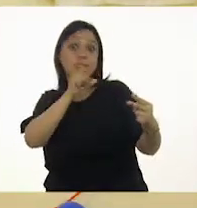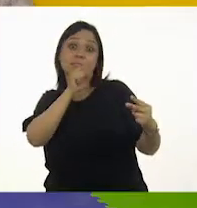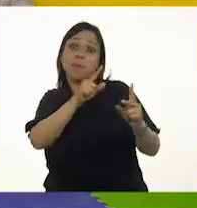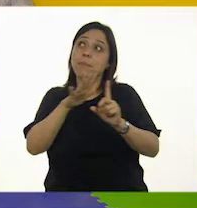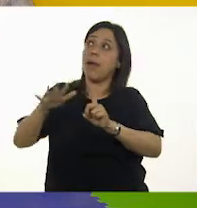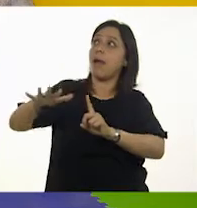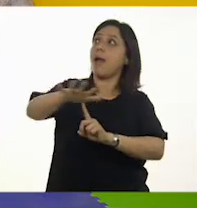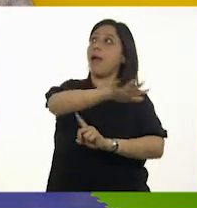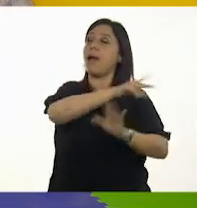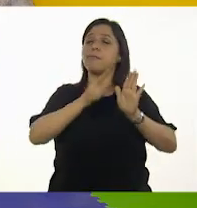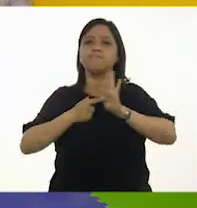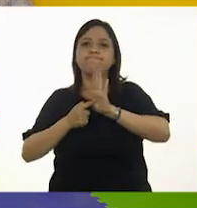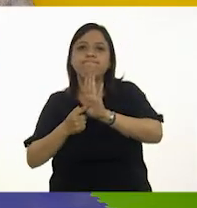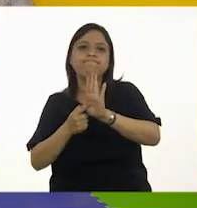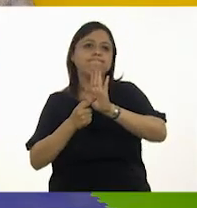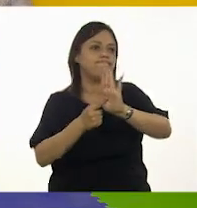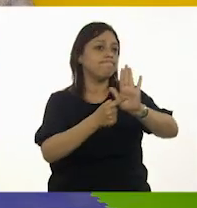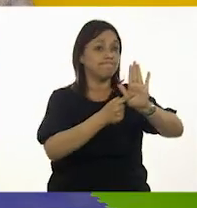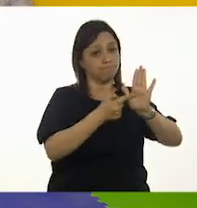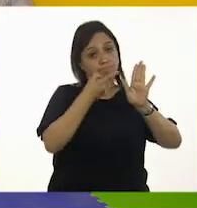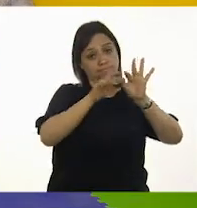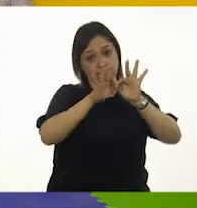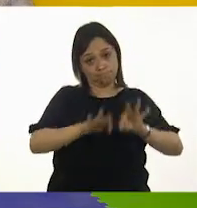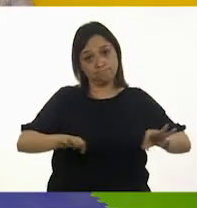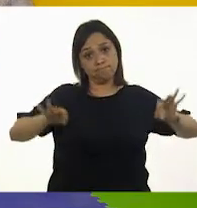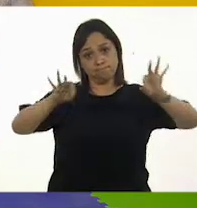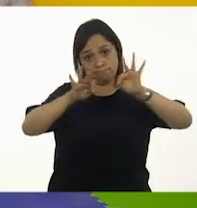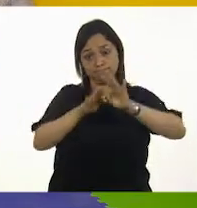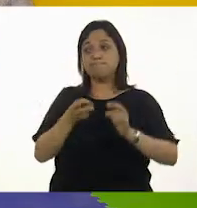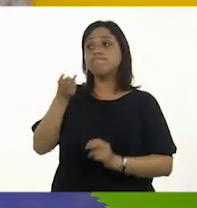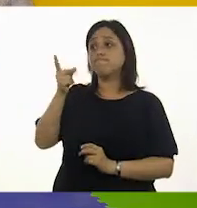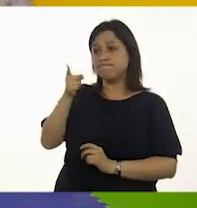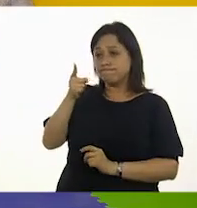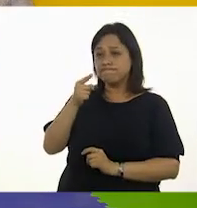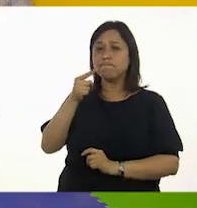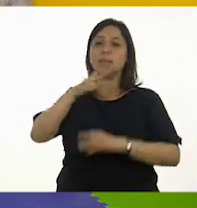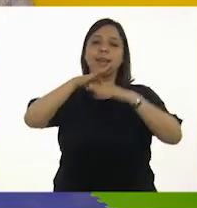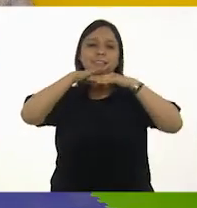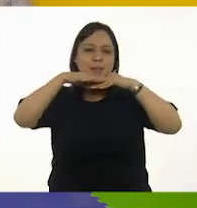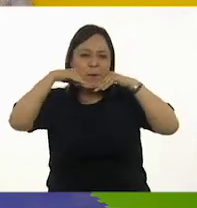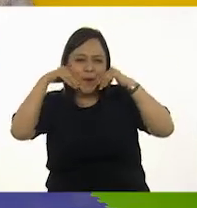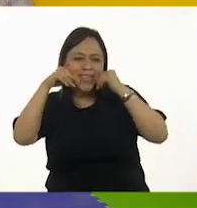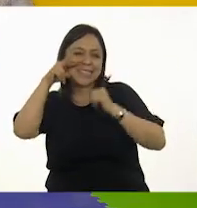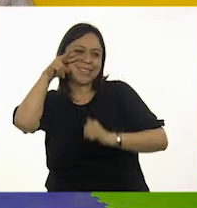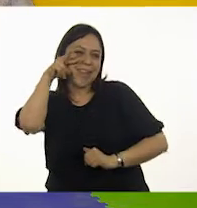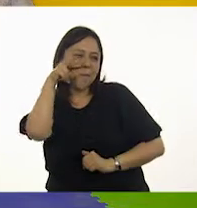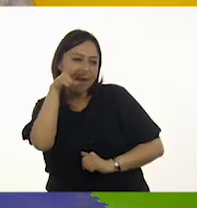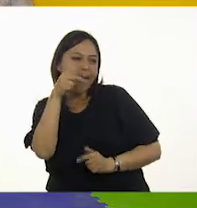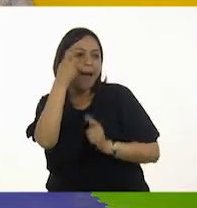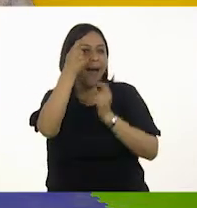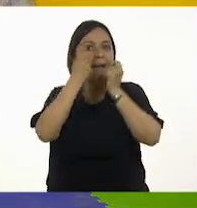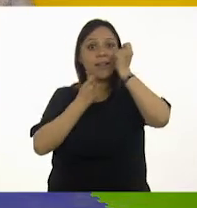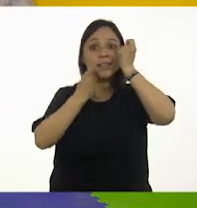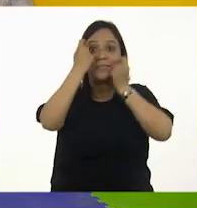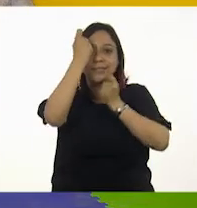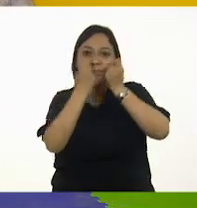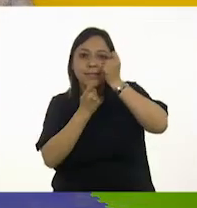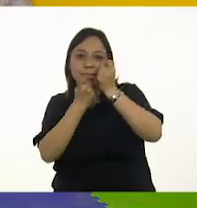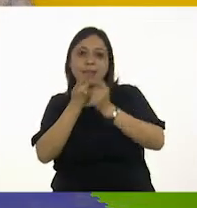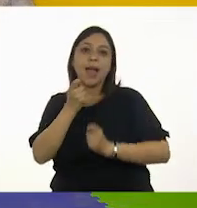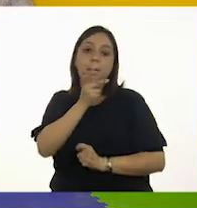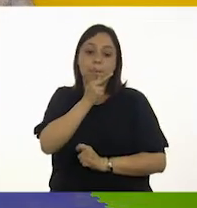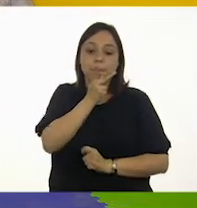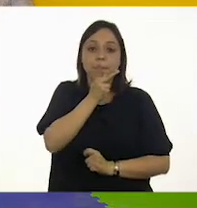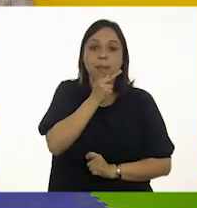el mundo. Así es, Adriana. Una mirada, una sonrisa, un gesto, una palabra son